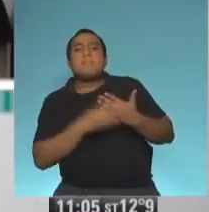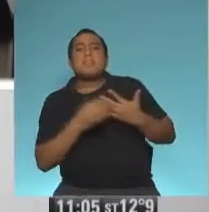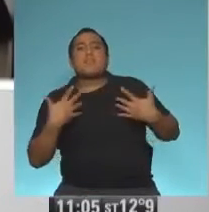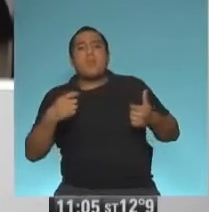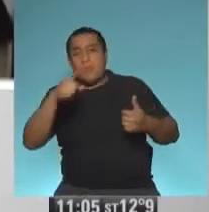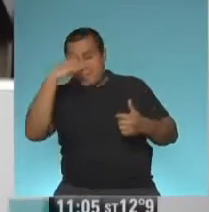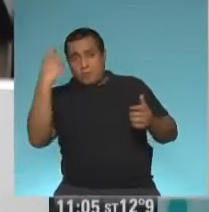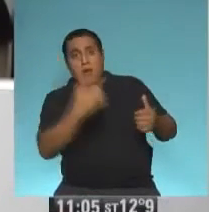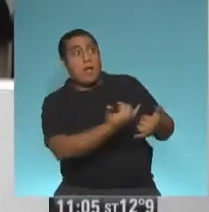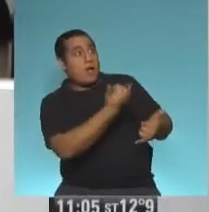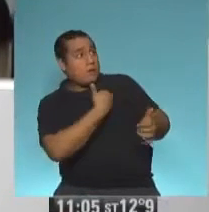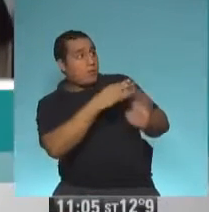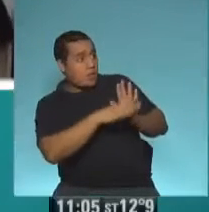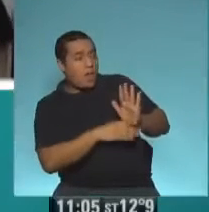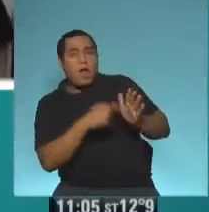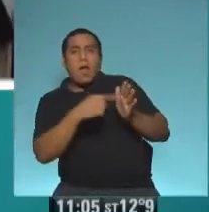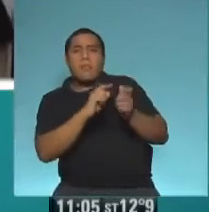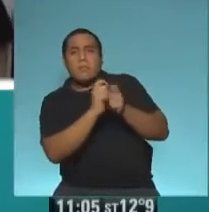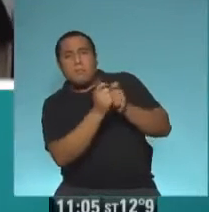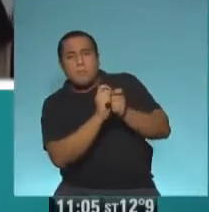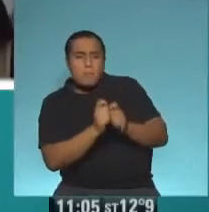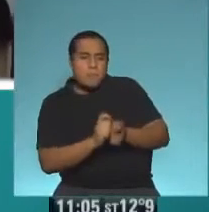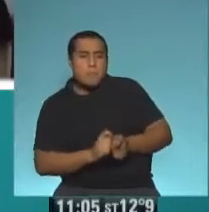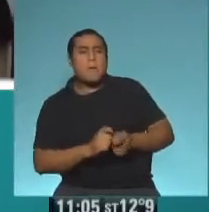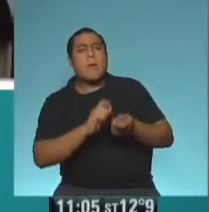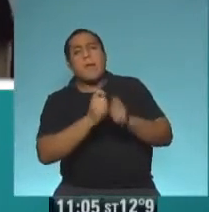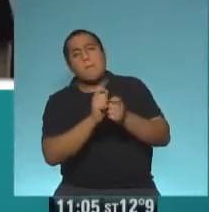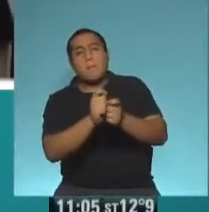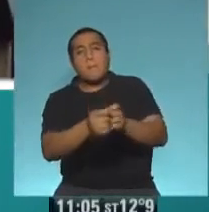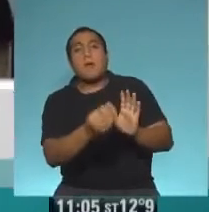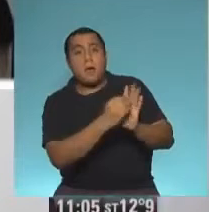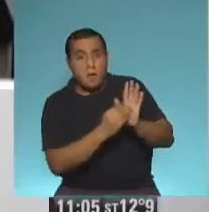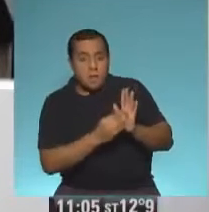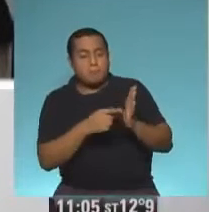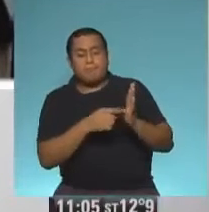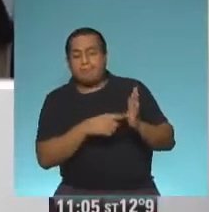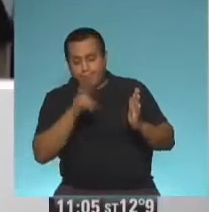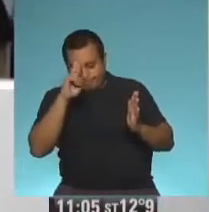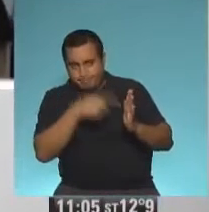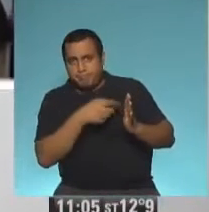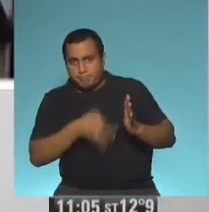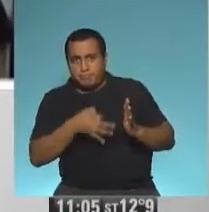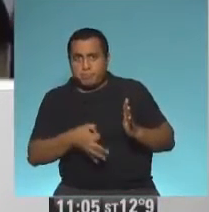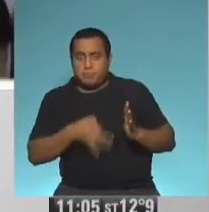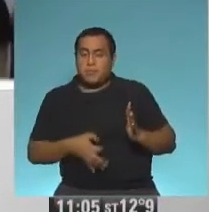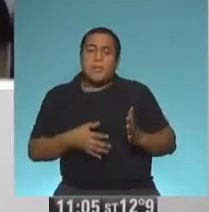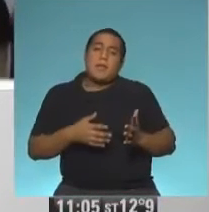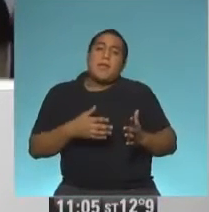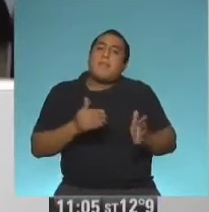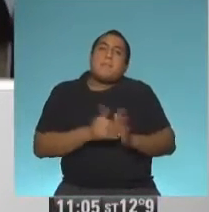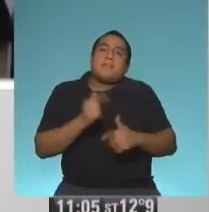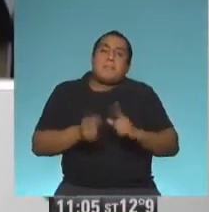que se van adecuando y ajustando cada vez más en función de la propia experiencia,